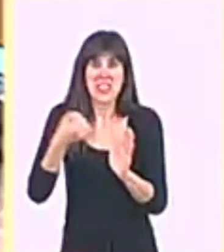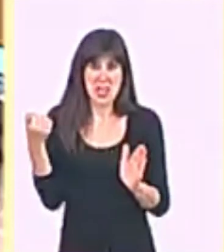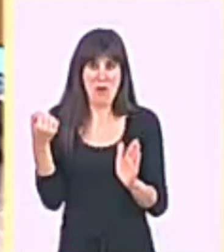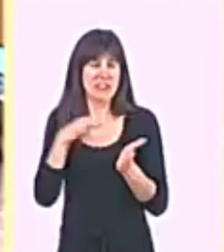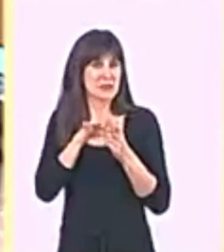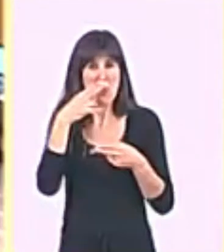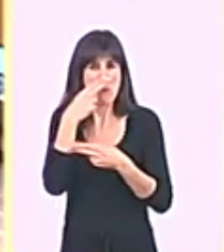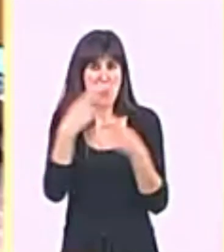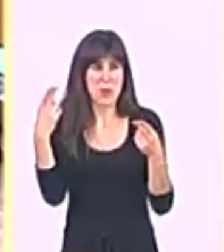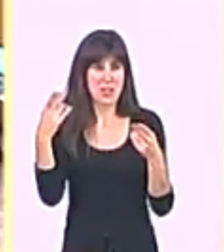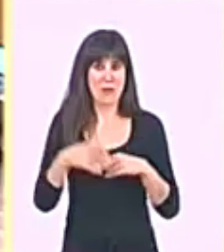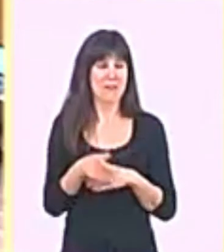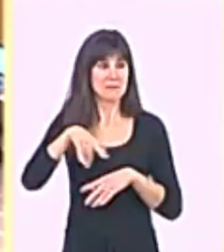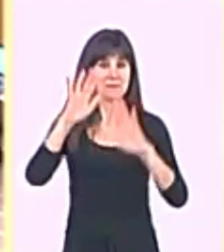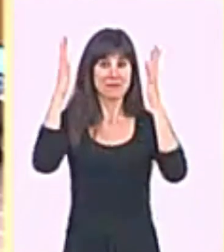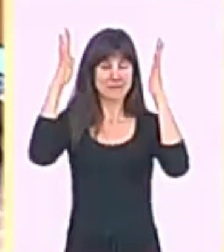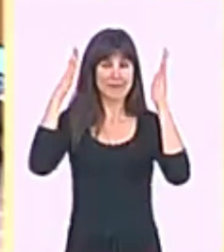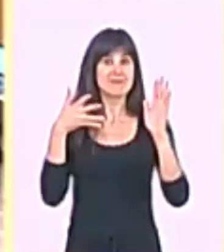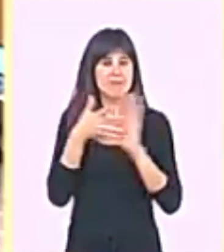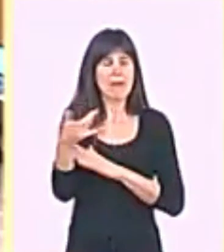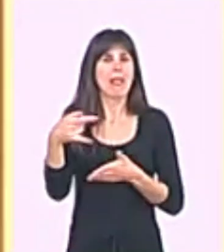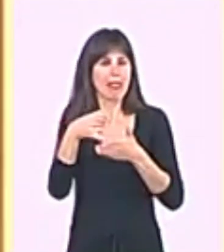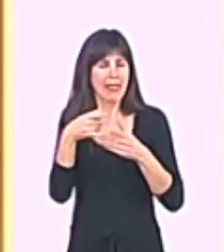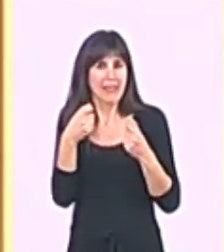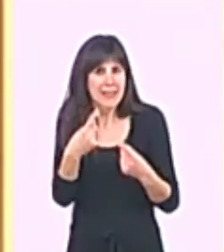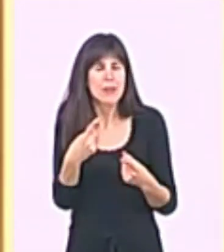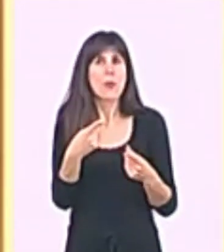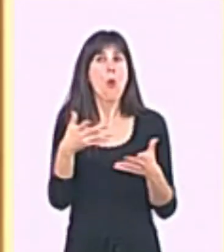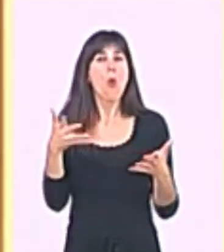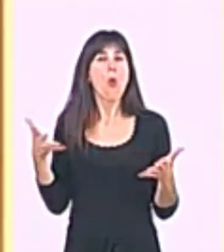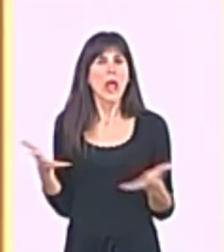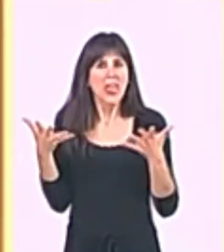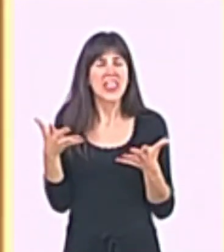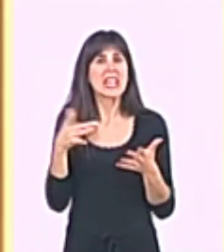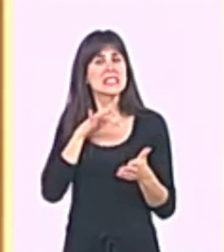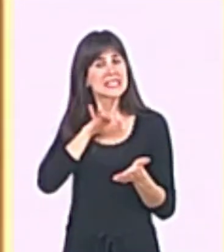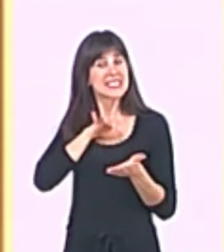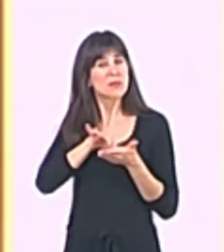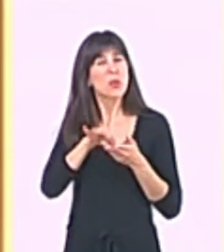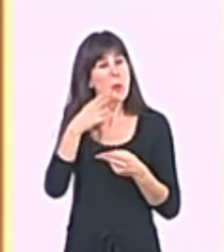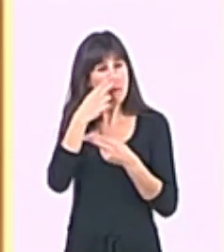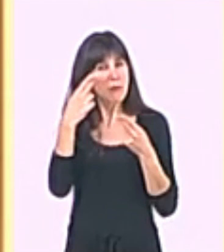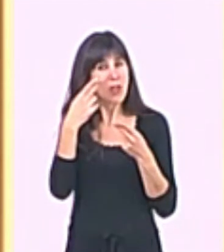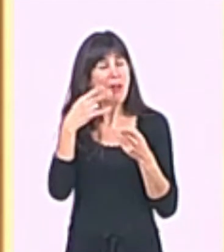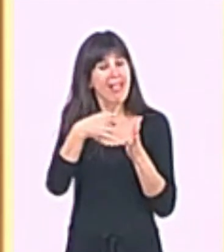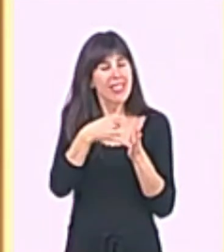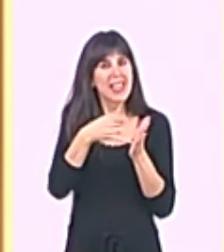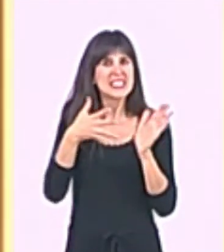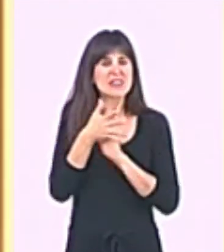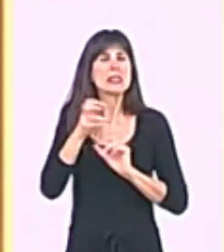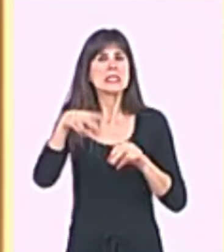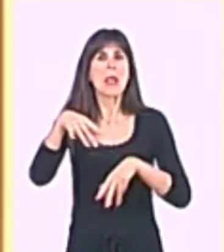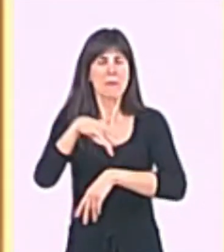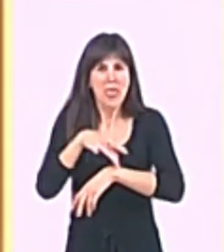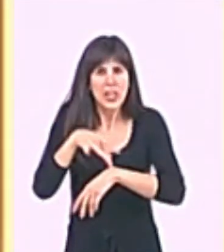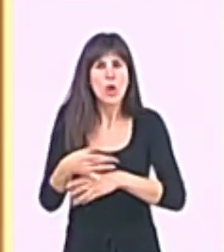están debilitando las urgencias de los servicios públicos, dejándolas sin médicos.